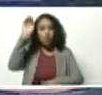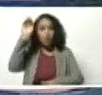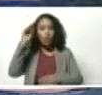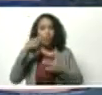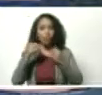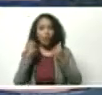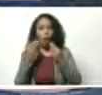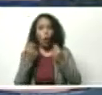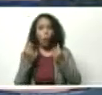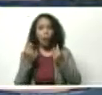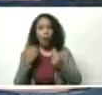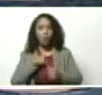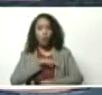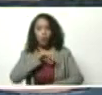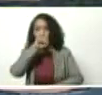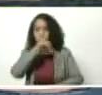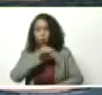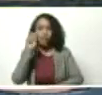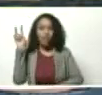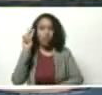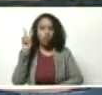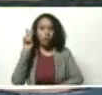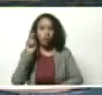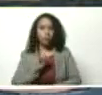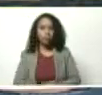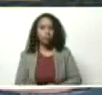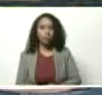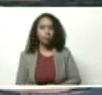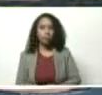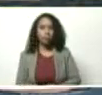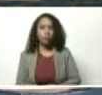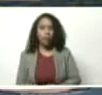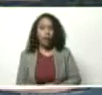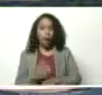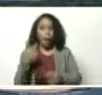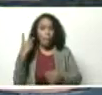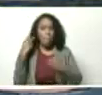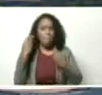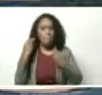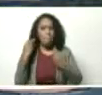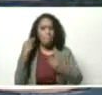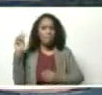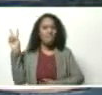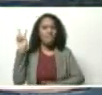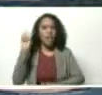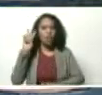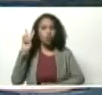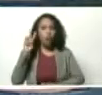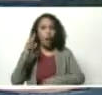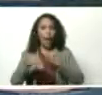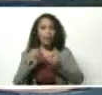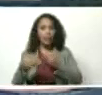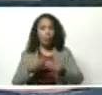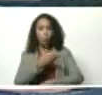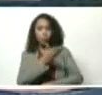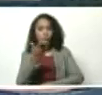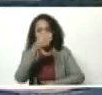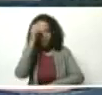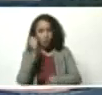economía de nuestro amado país, Venezuela. Es por Venezuela que lo hacemos. Es por ustedes que lo hacemos.